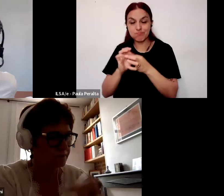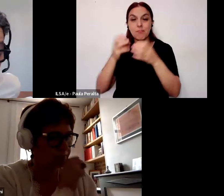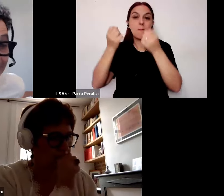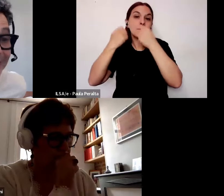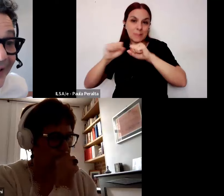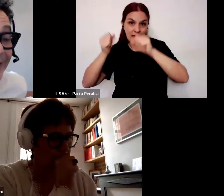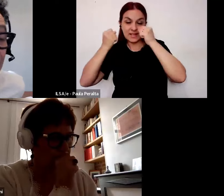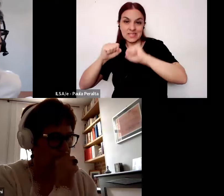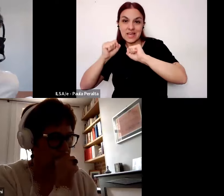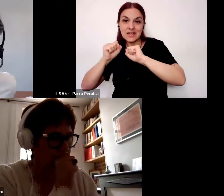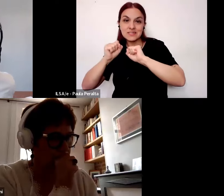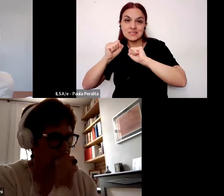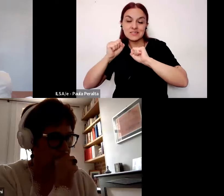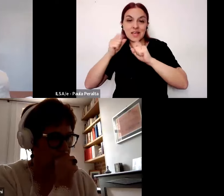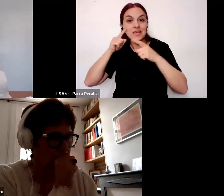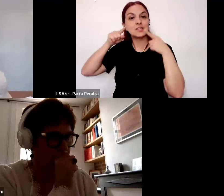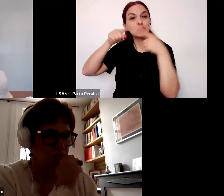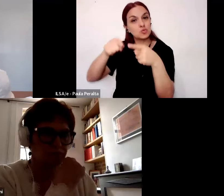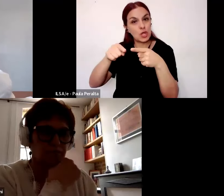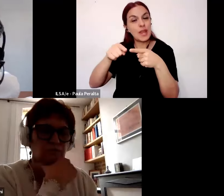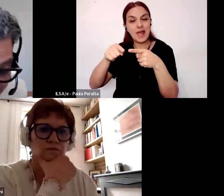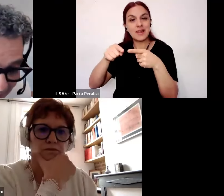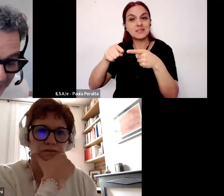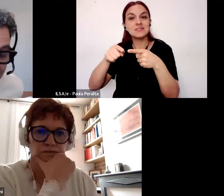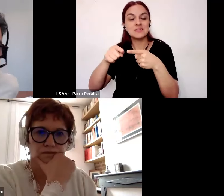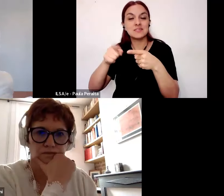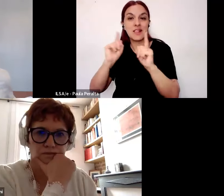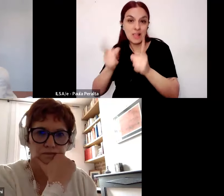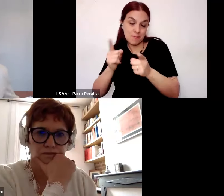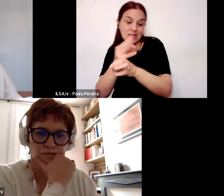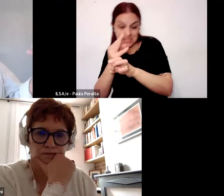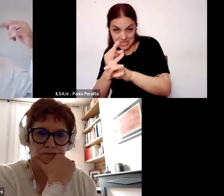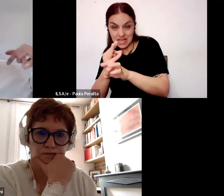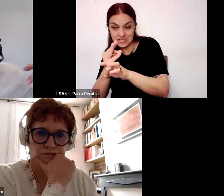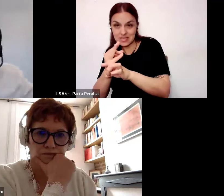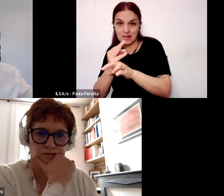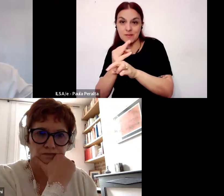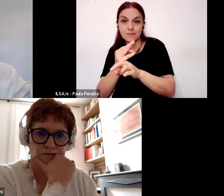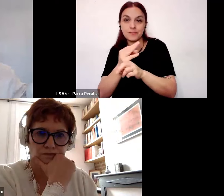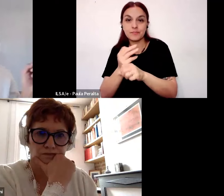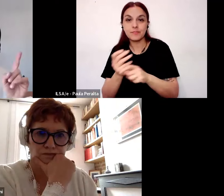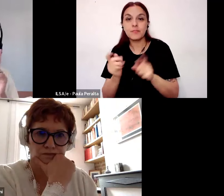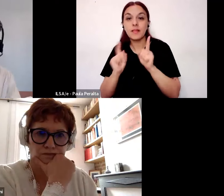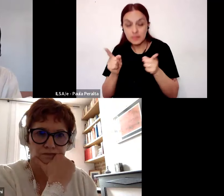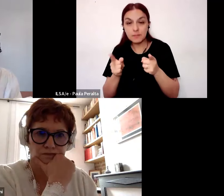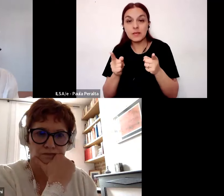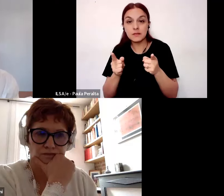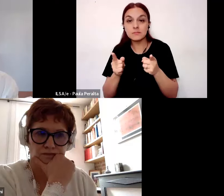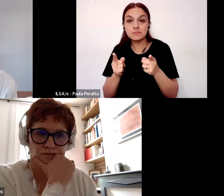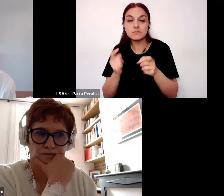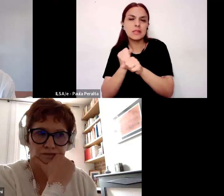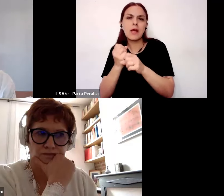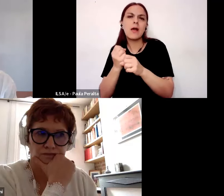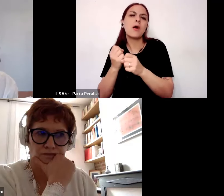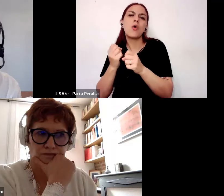localizadas institucionales y de enseñanza con la función de investigación